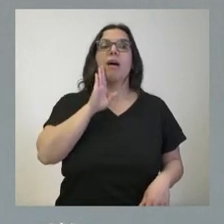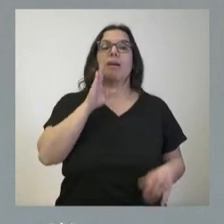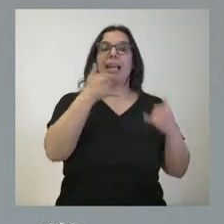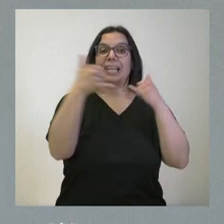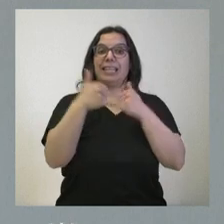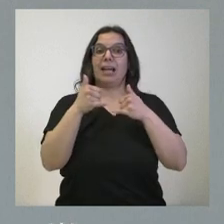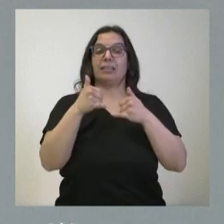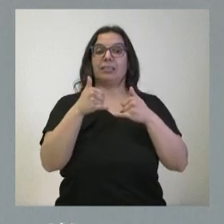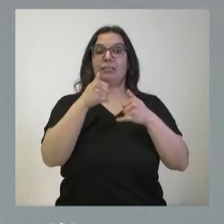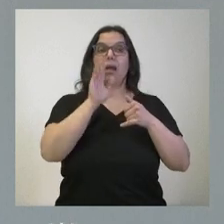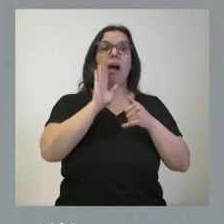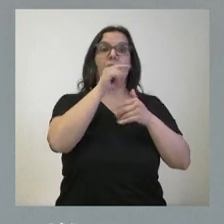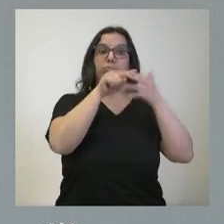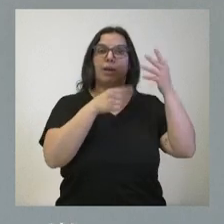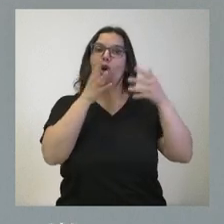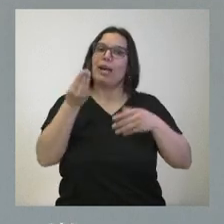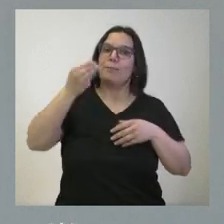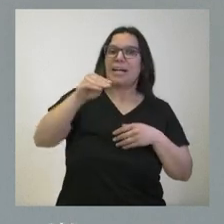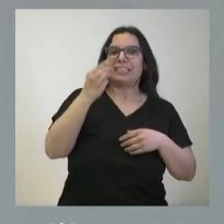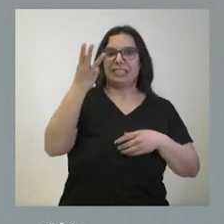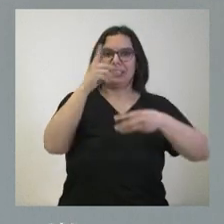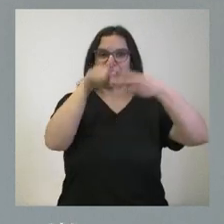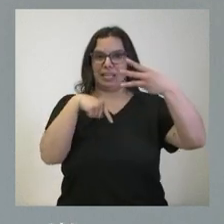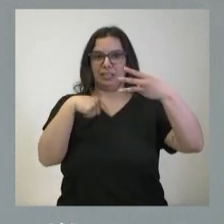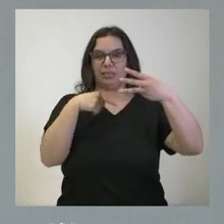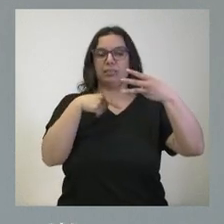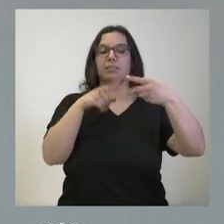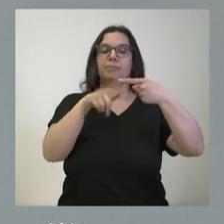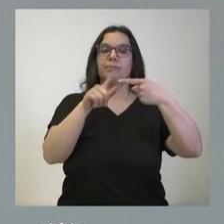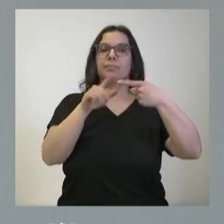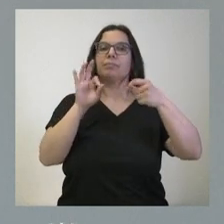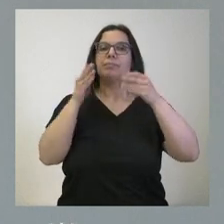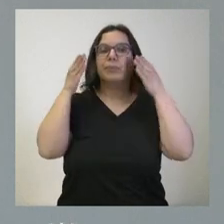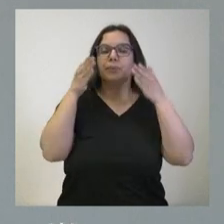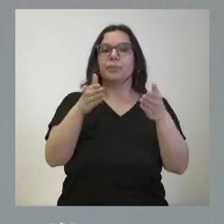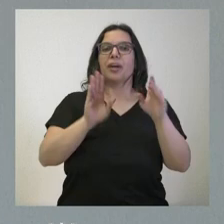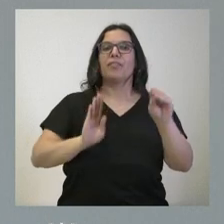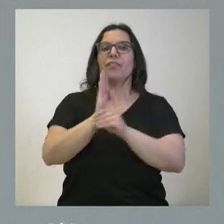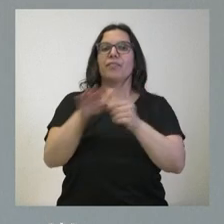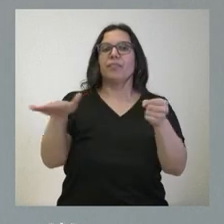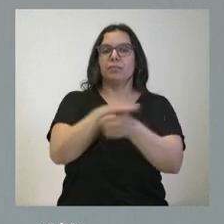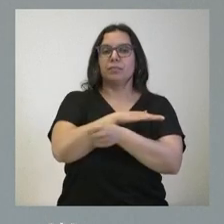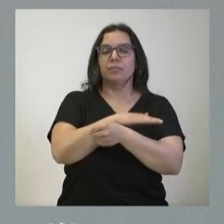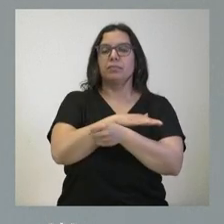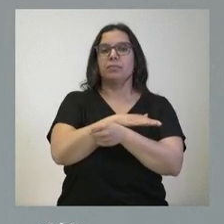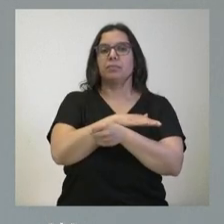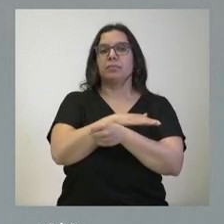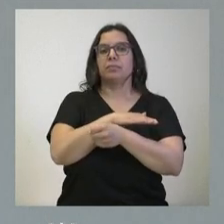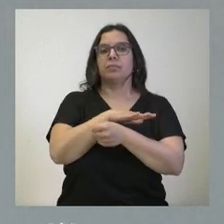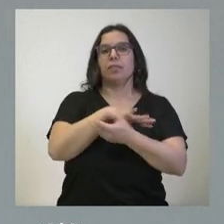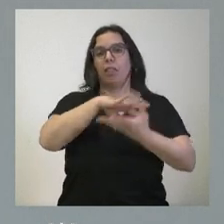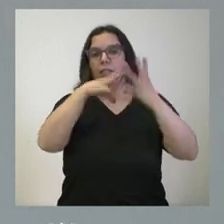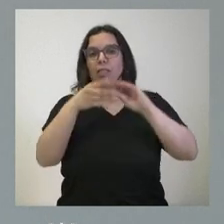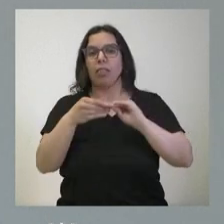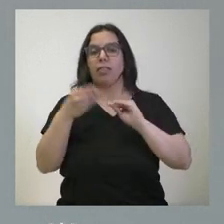líneas de financiación a través de Iberaval. La primera es destinada a la financiación y la adecuación de